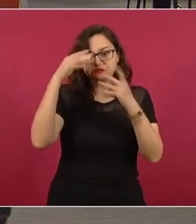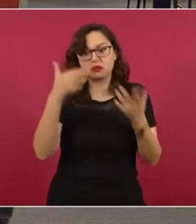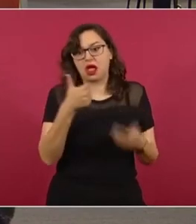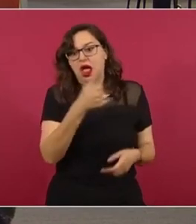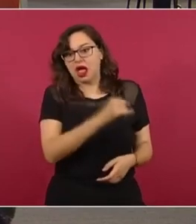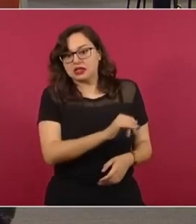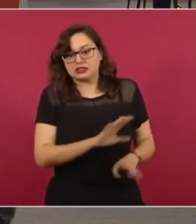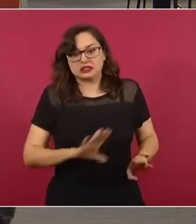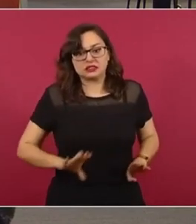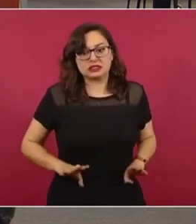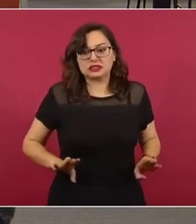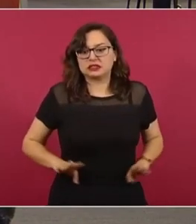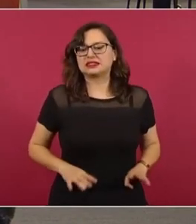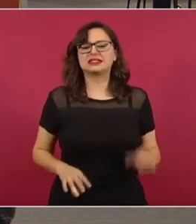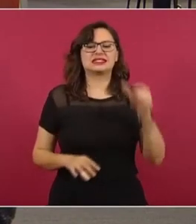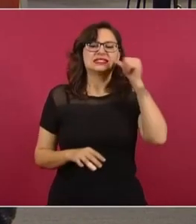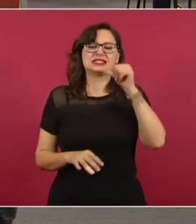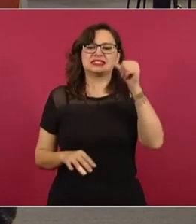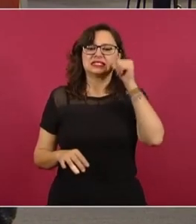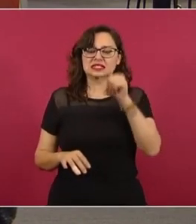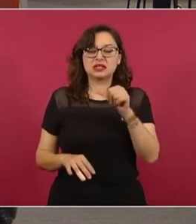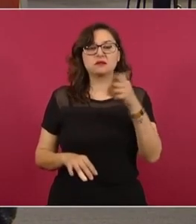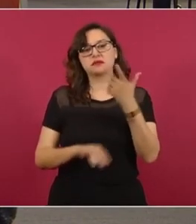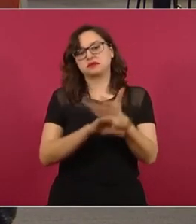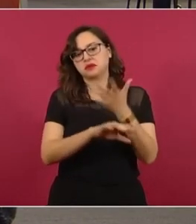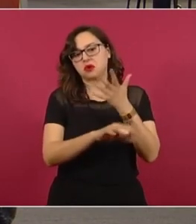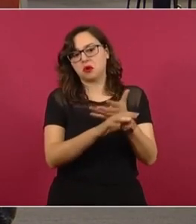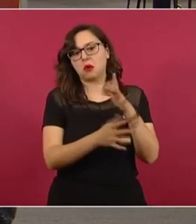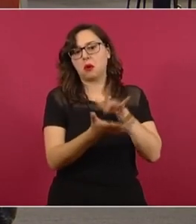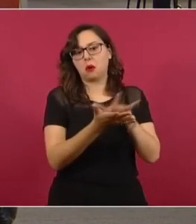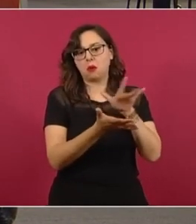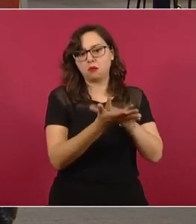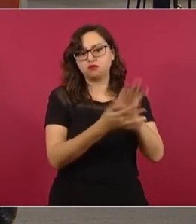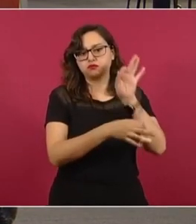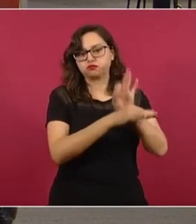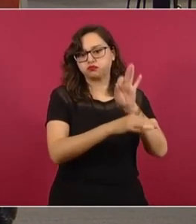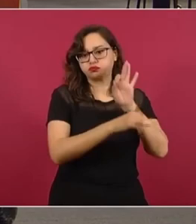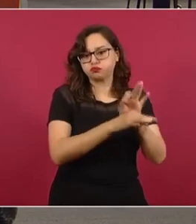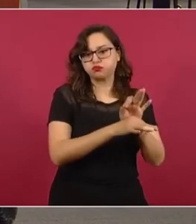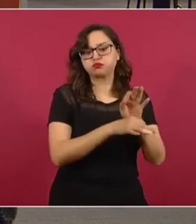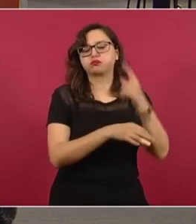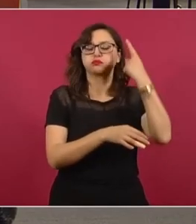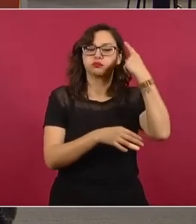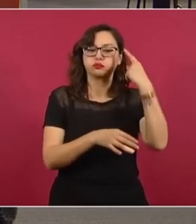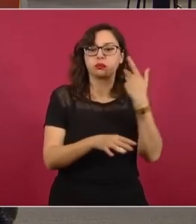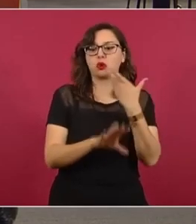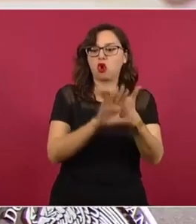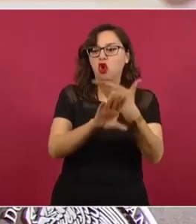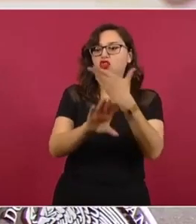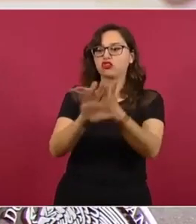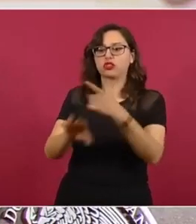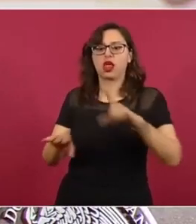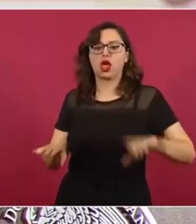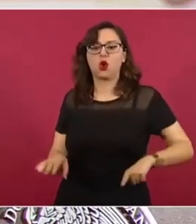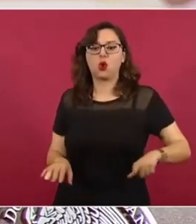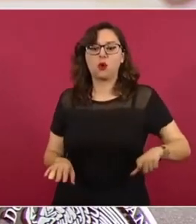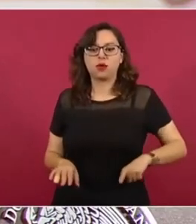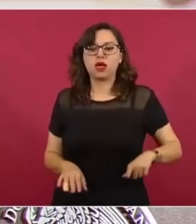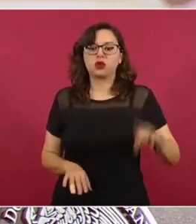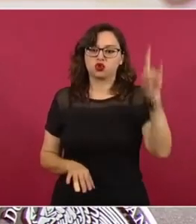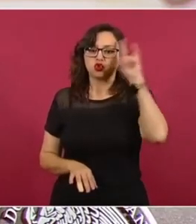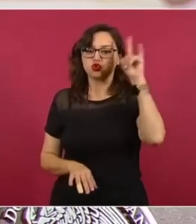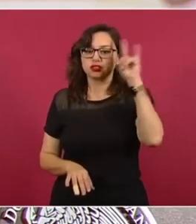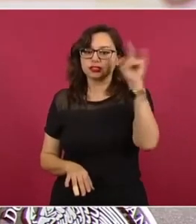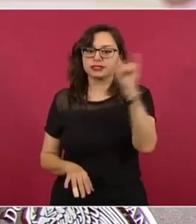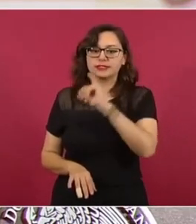también que escribe a favor de los intereses económicos de Estados Unidos en América Latina, contra los gobiernos de izquierda y miente